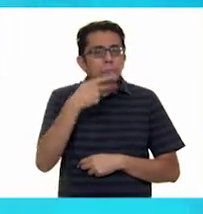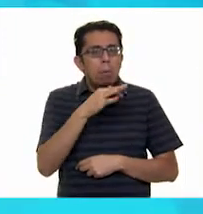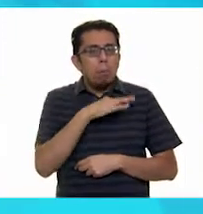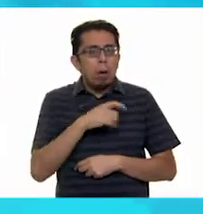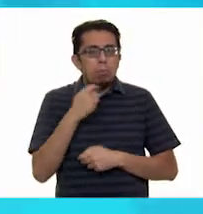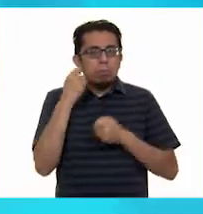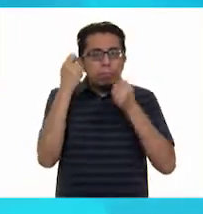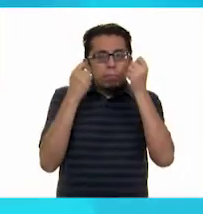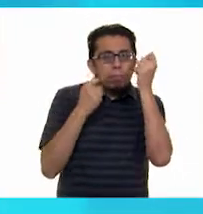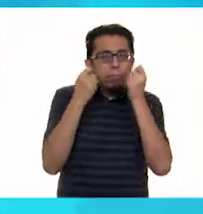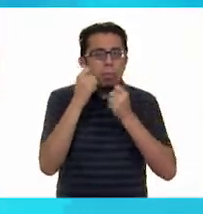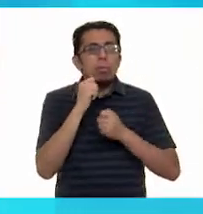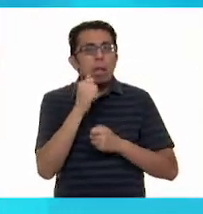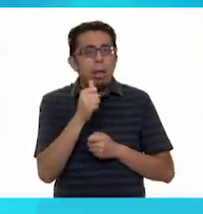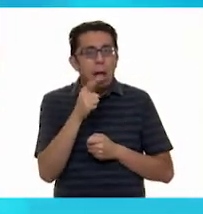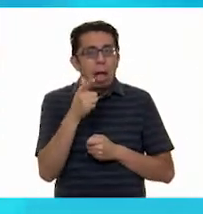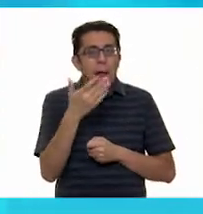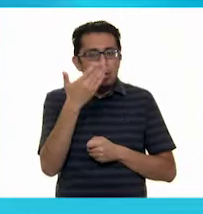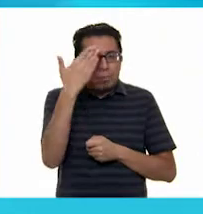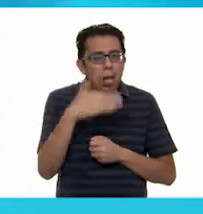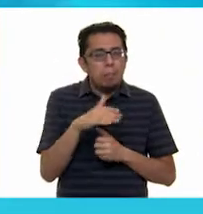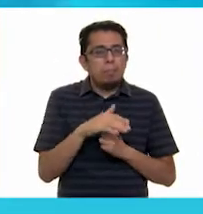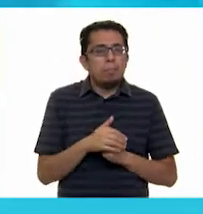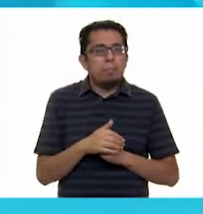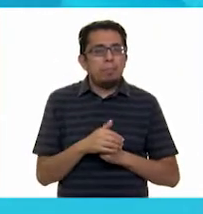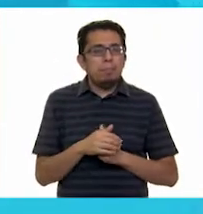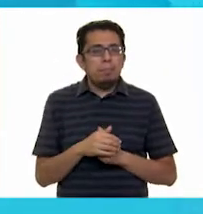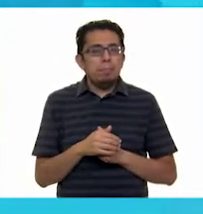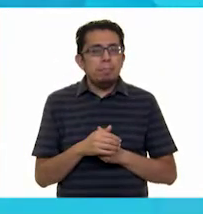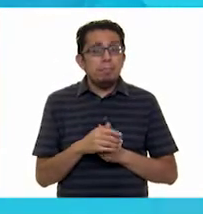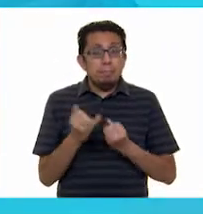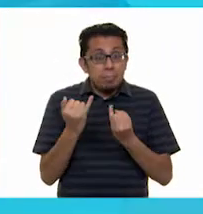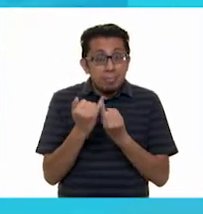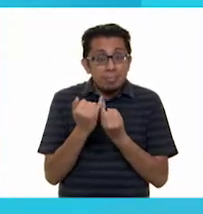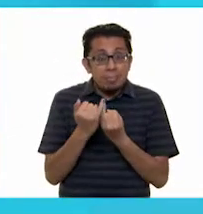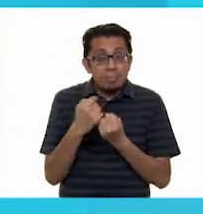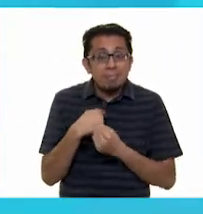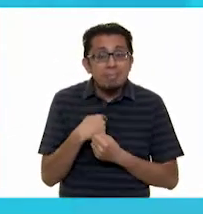la cara. ¿Así? Hola, hola, ¿cómo estás?